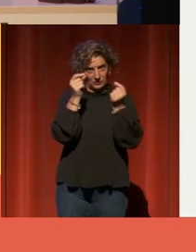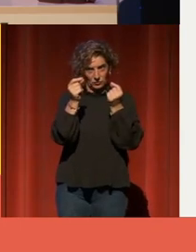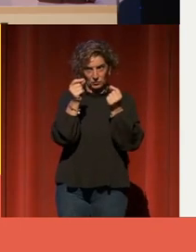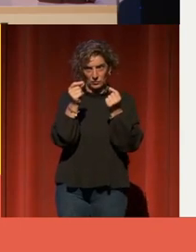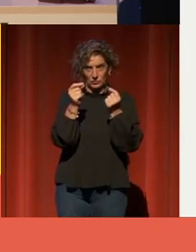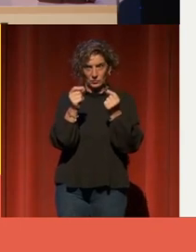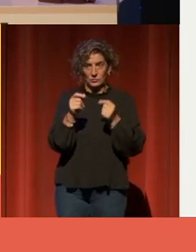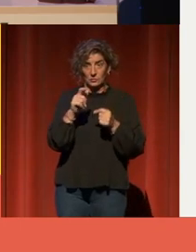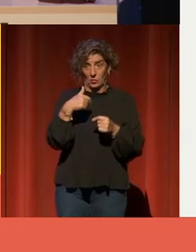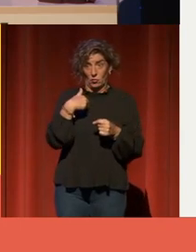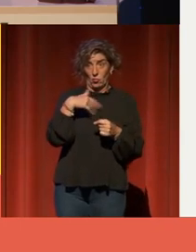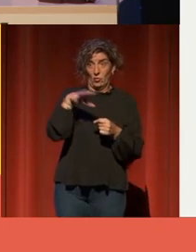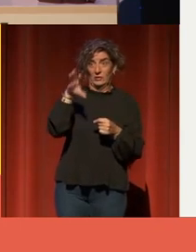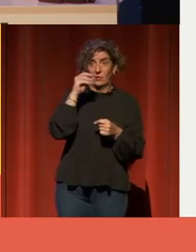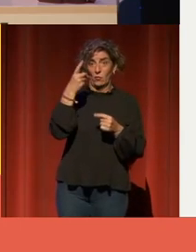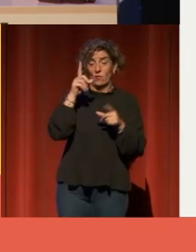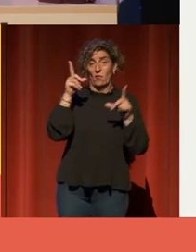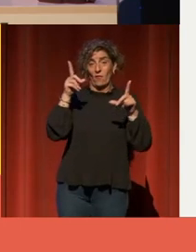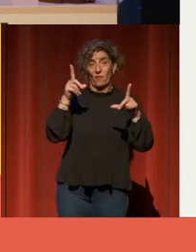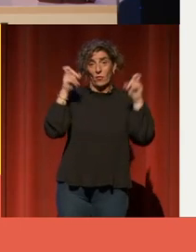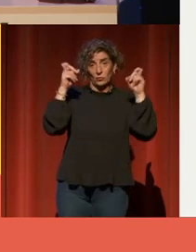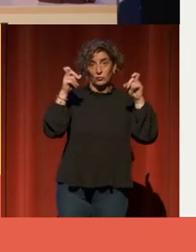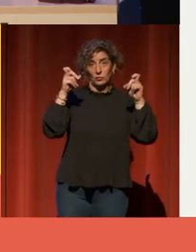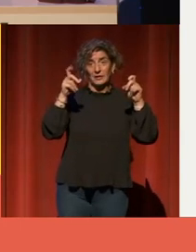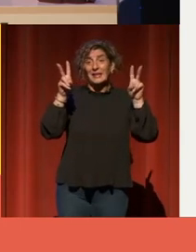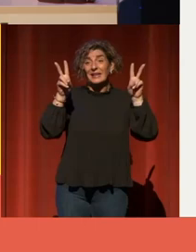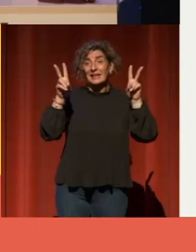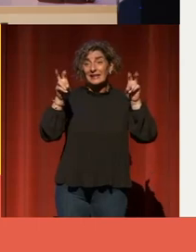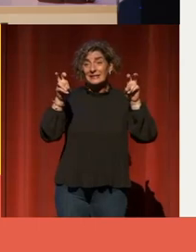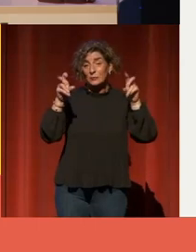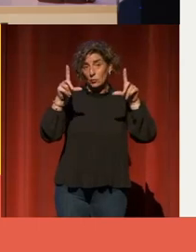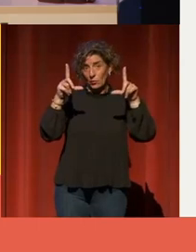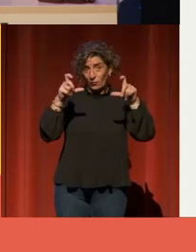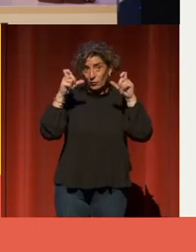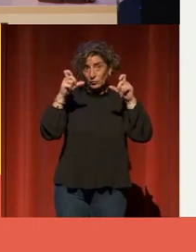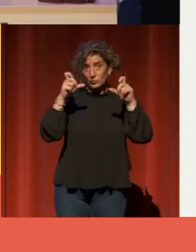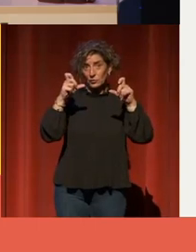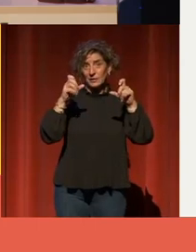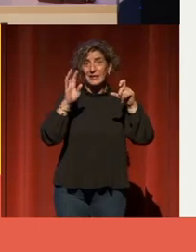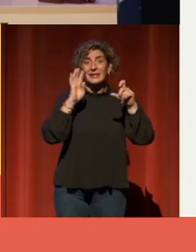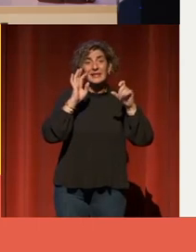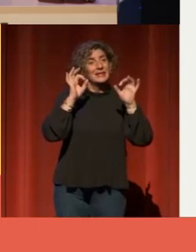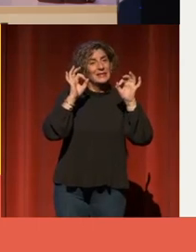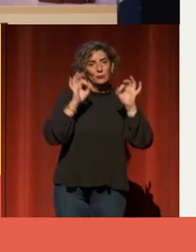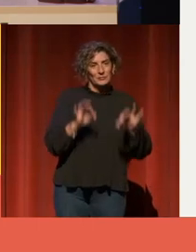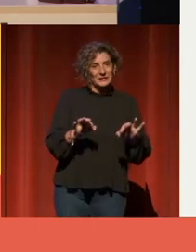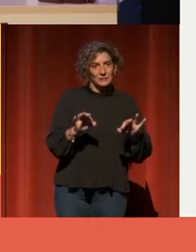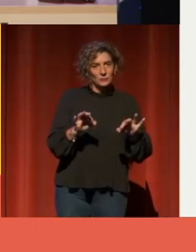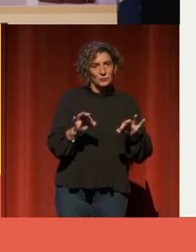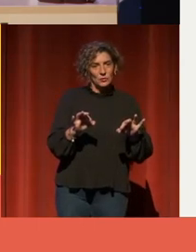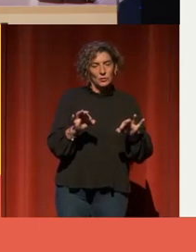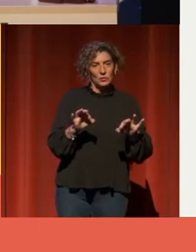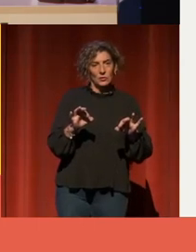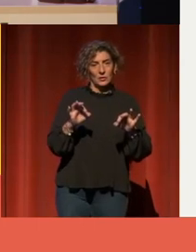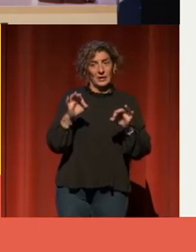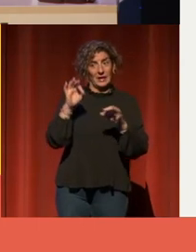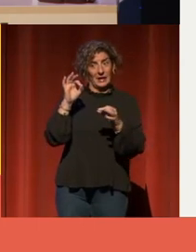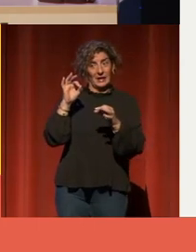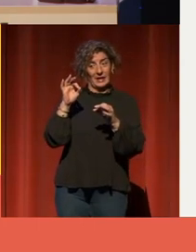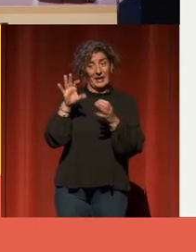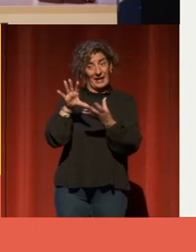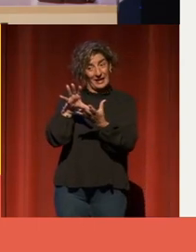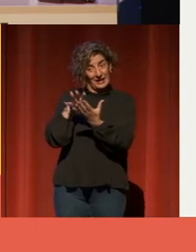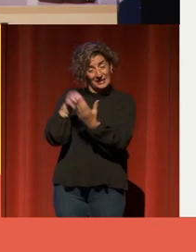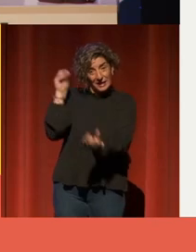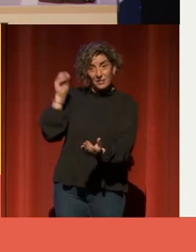que lo que yo entiendo por una foto, el título de una foto, es exactamente lo que entiende por el título de una foto un alemán,